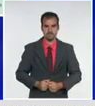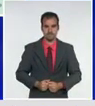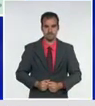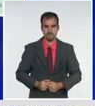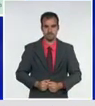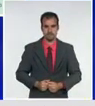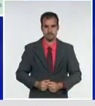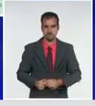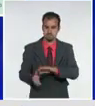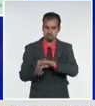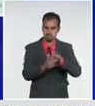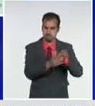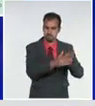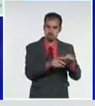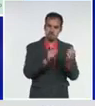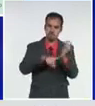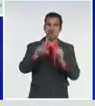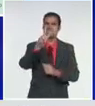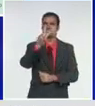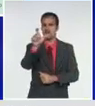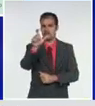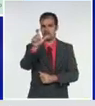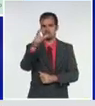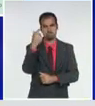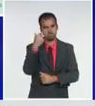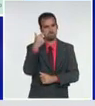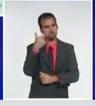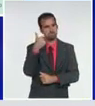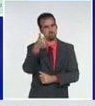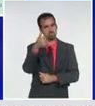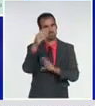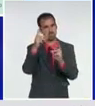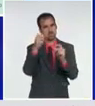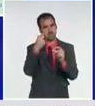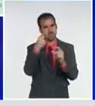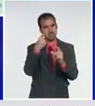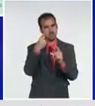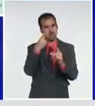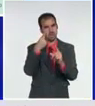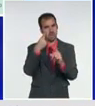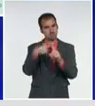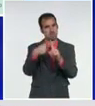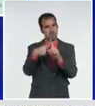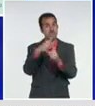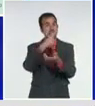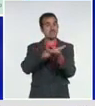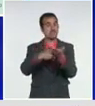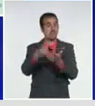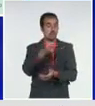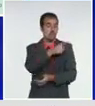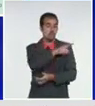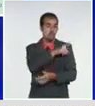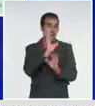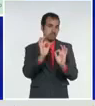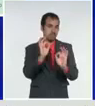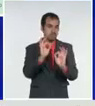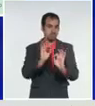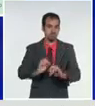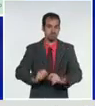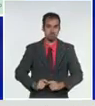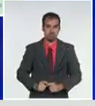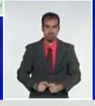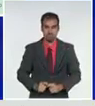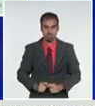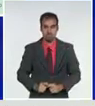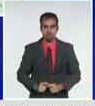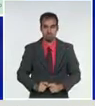Villaclara, con buenos indicadores, en la última semana, en los últimos días, con 4